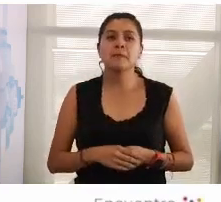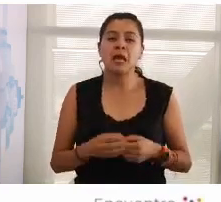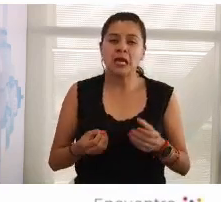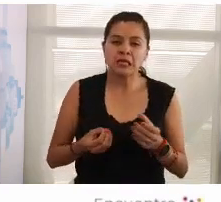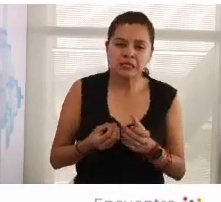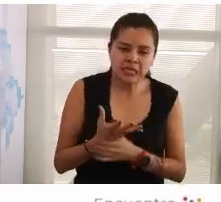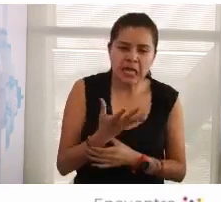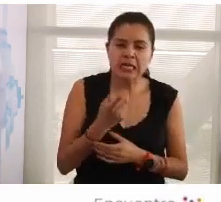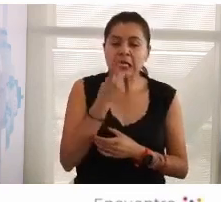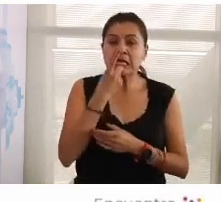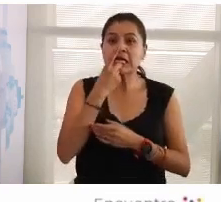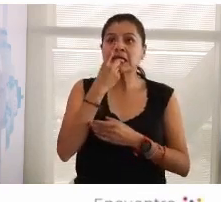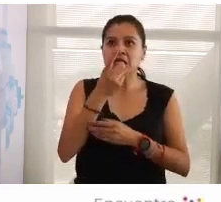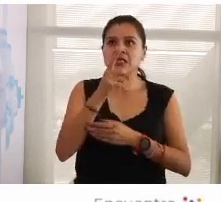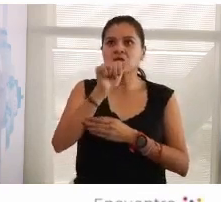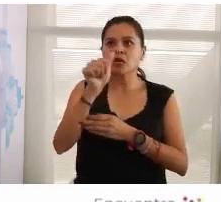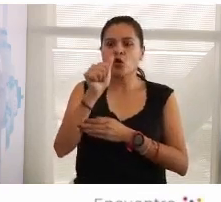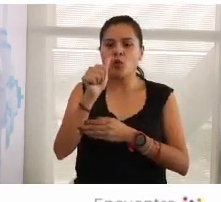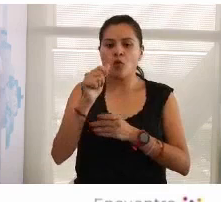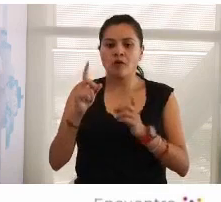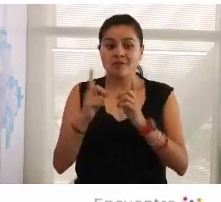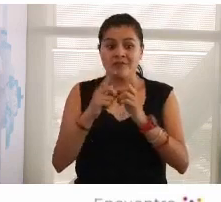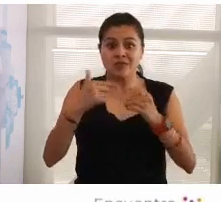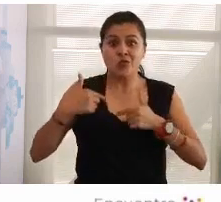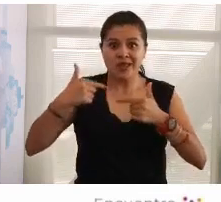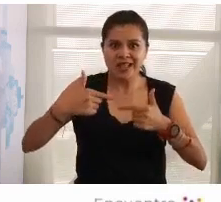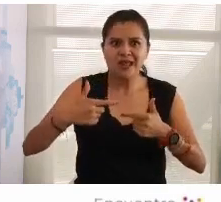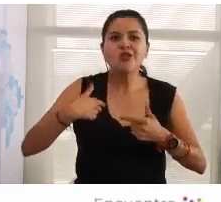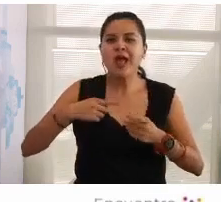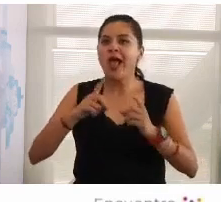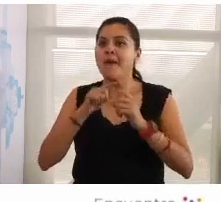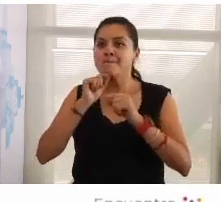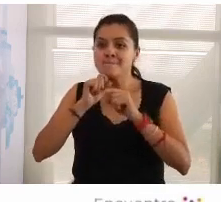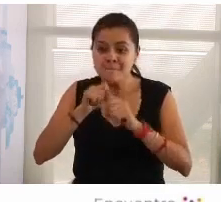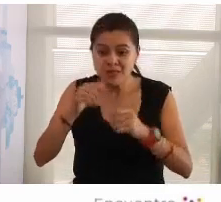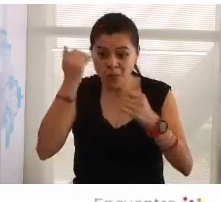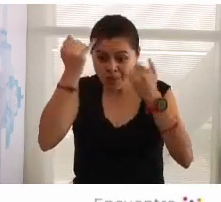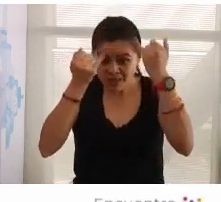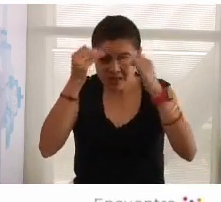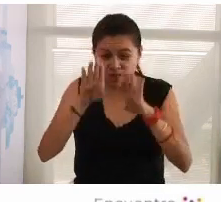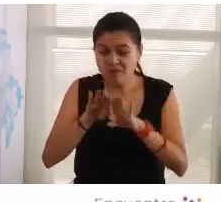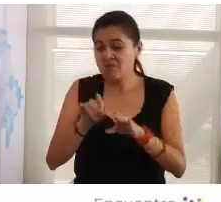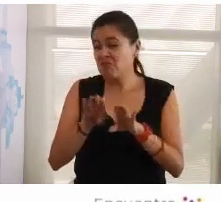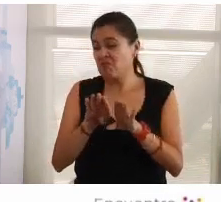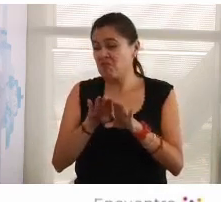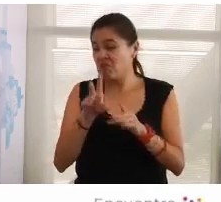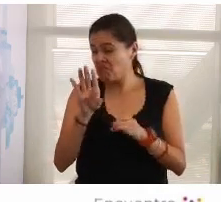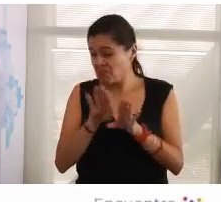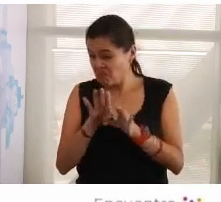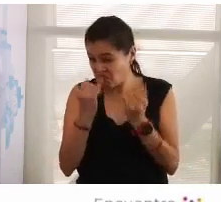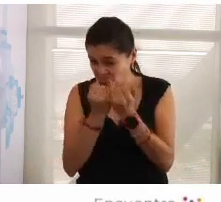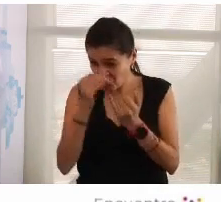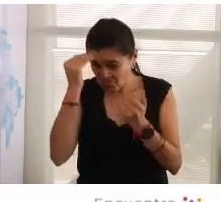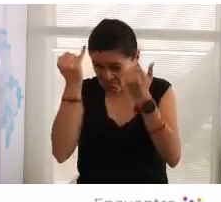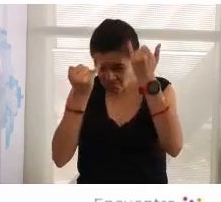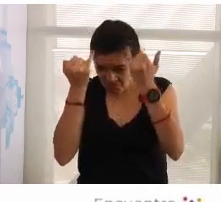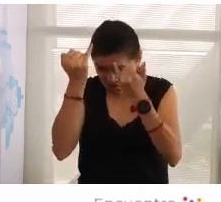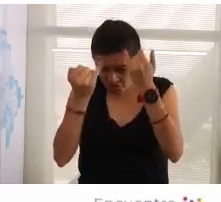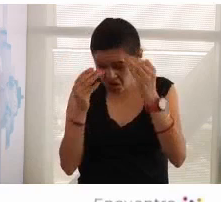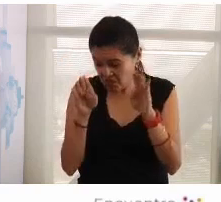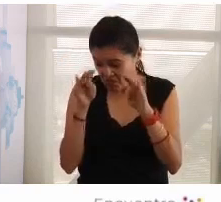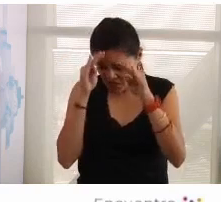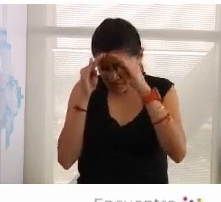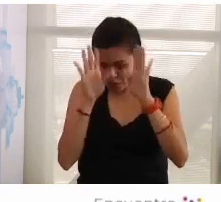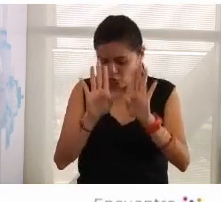divergente de tu generación parte de la divergencia de tu generación es el hecho de agarrar y decir estos no